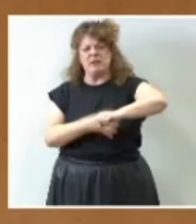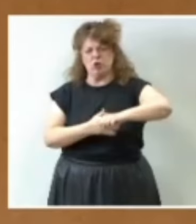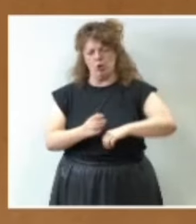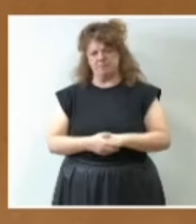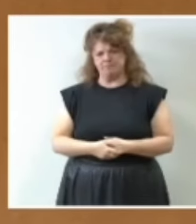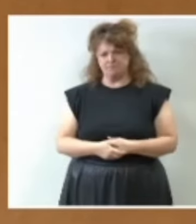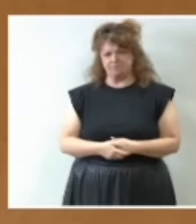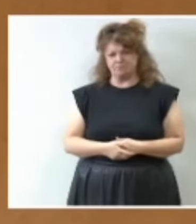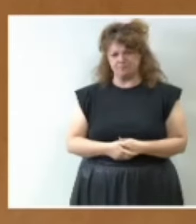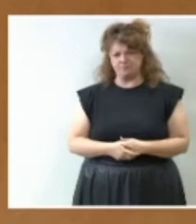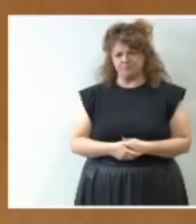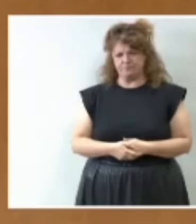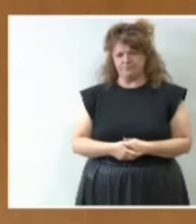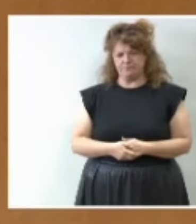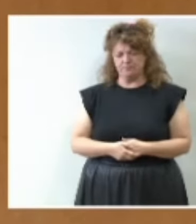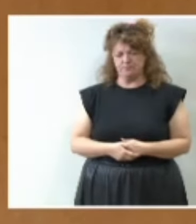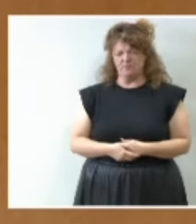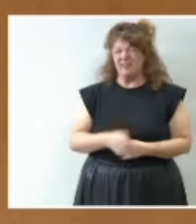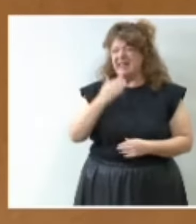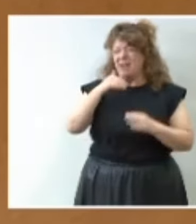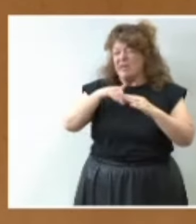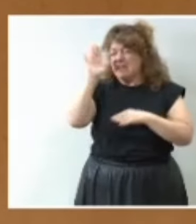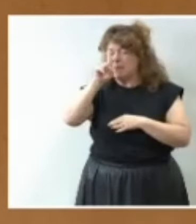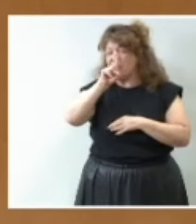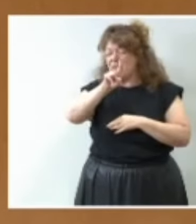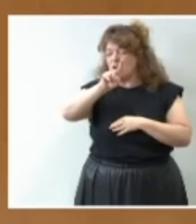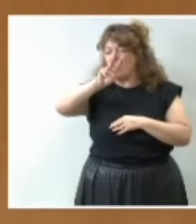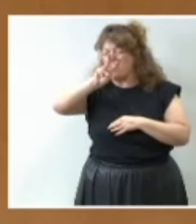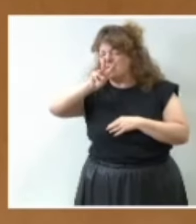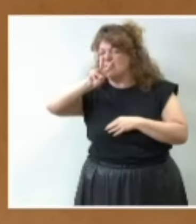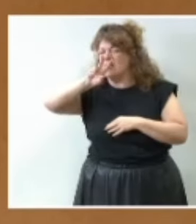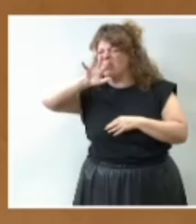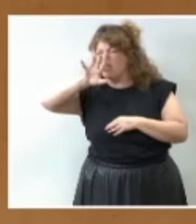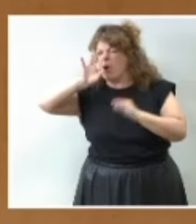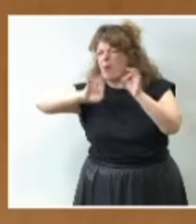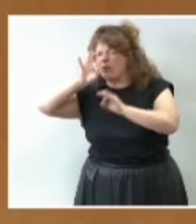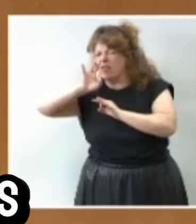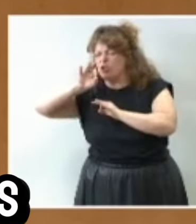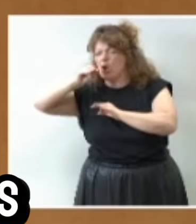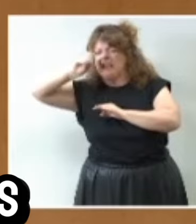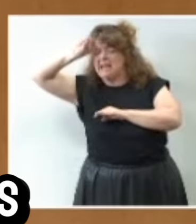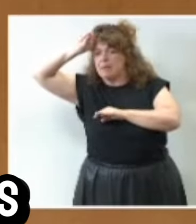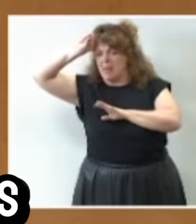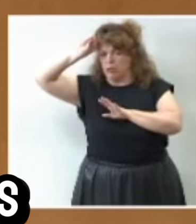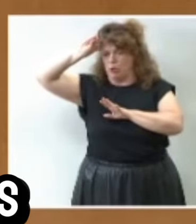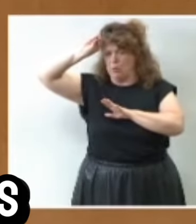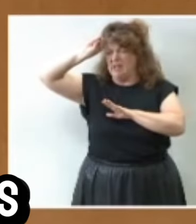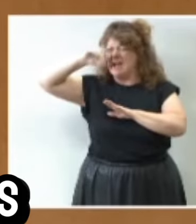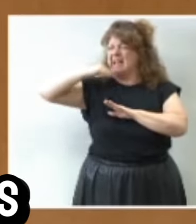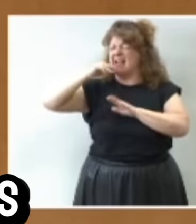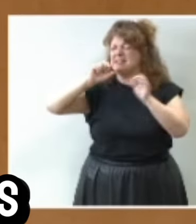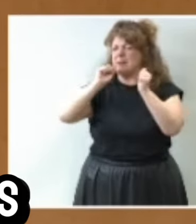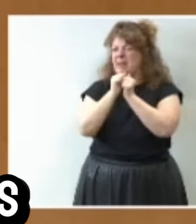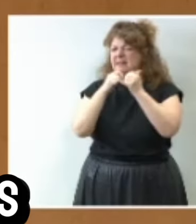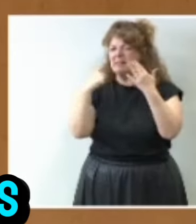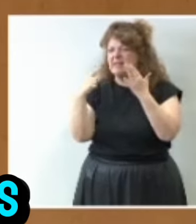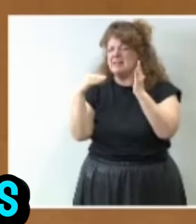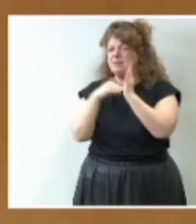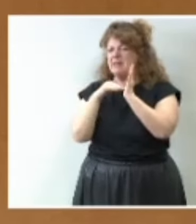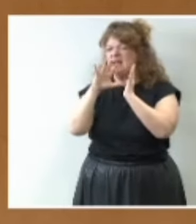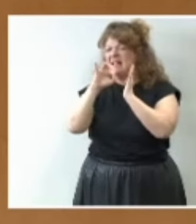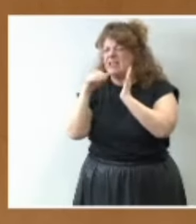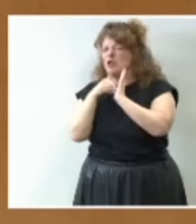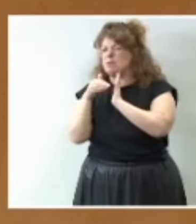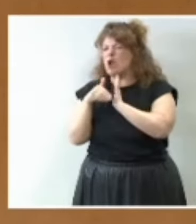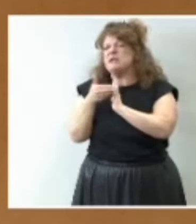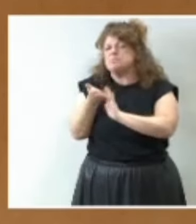esto supone un incremento del 125% o lo que es lo mismo 26.500 millones